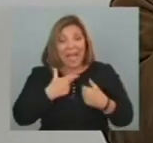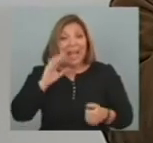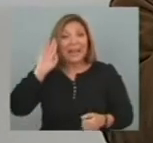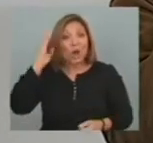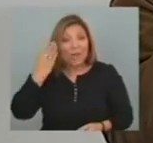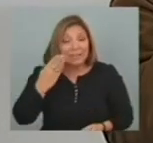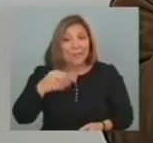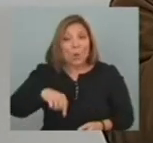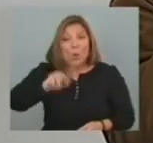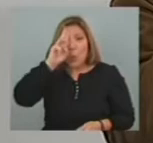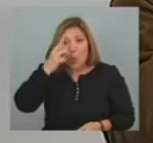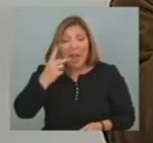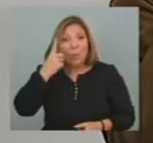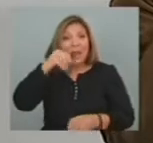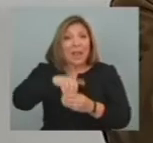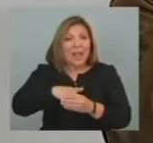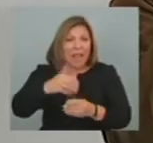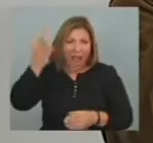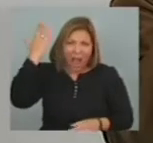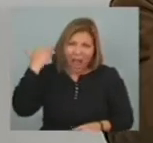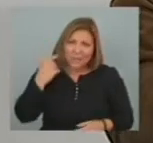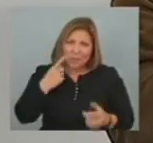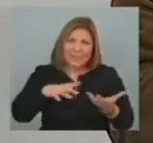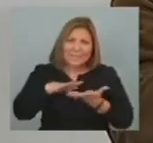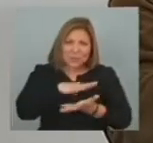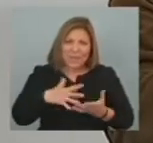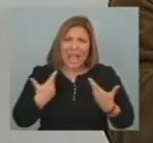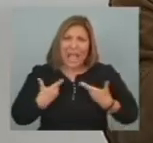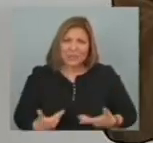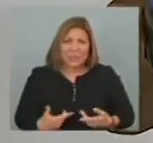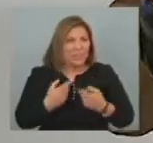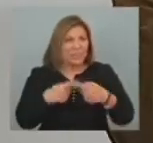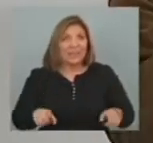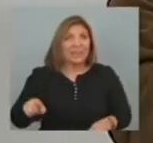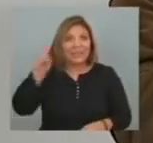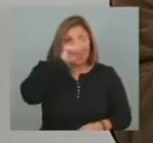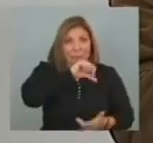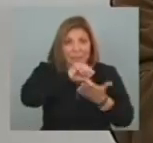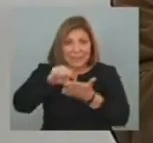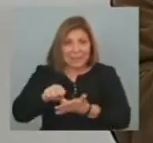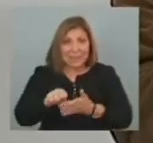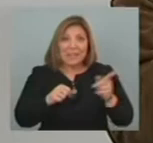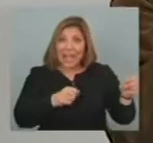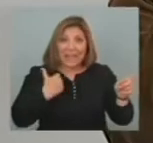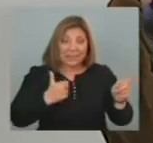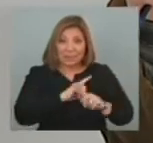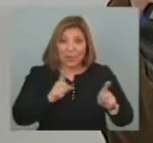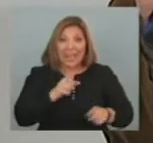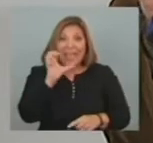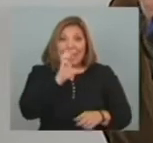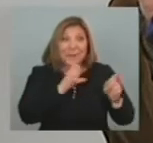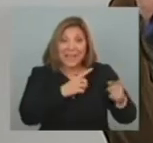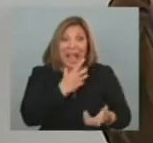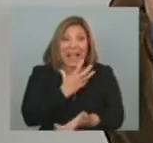De que Uruguay Tuvo en una época Muy particular Una actitud distinta Que el resto de la región Incluso que su propio país La empresa con la que